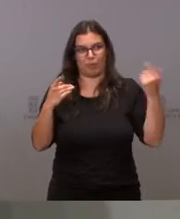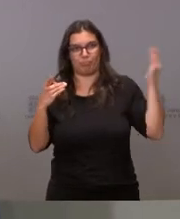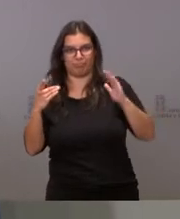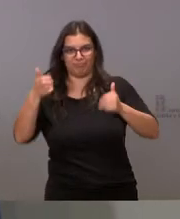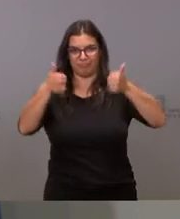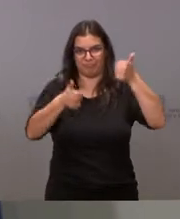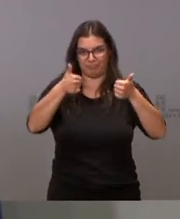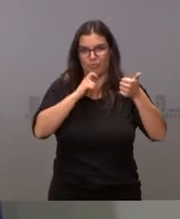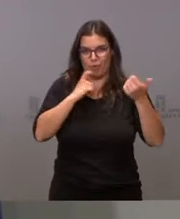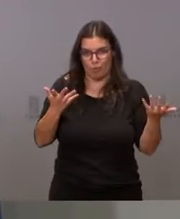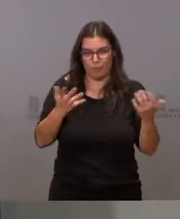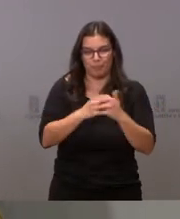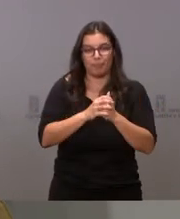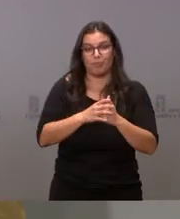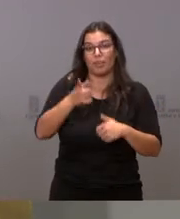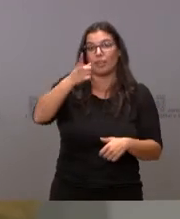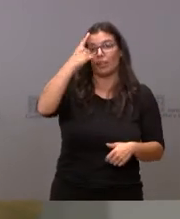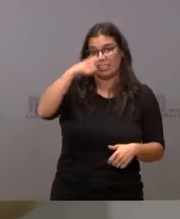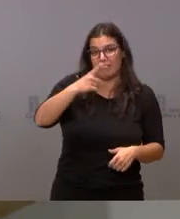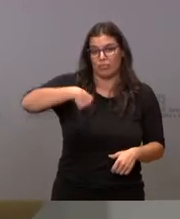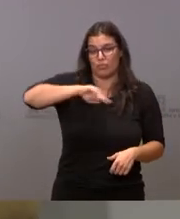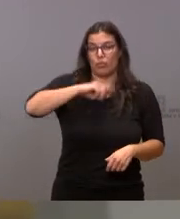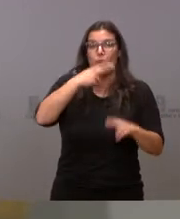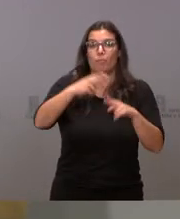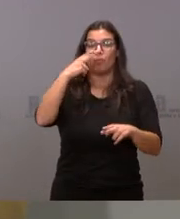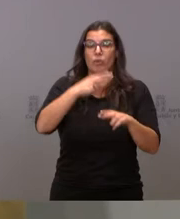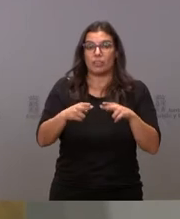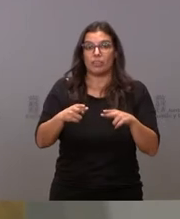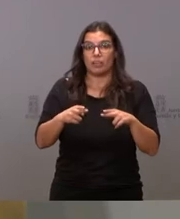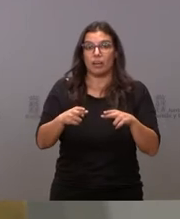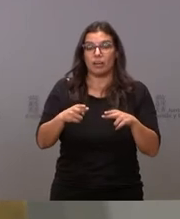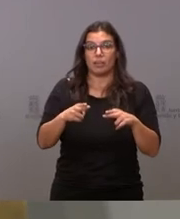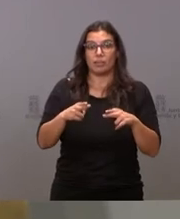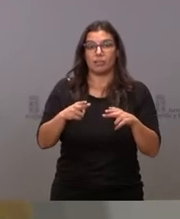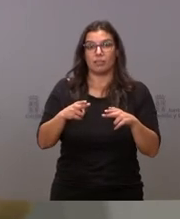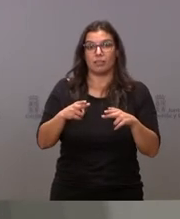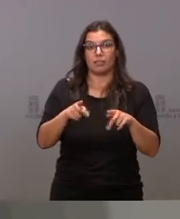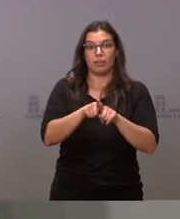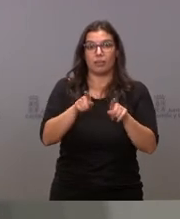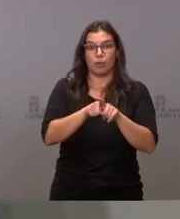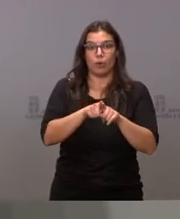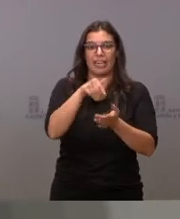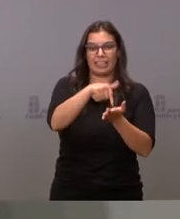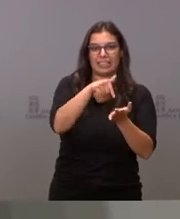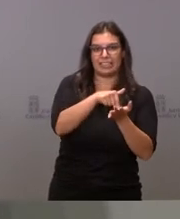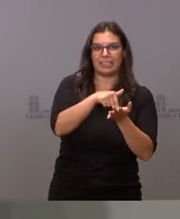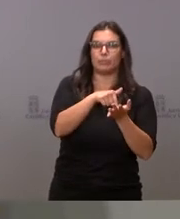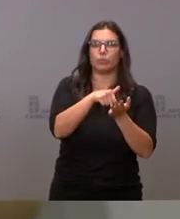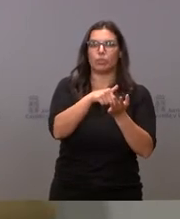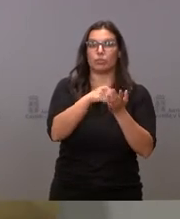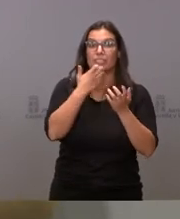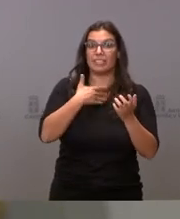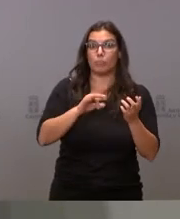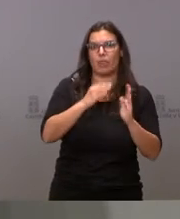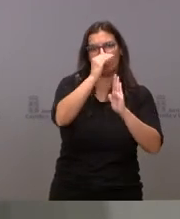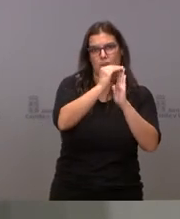Nuestra política, como todos ustedes saben, es la de una política de contención fiscal, bajada fiscal siempre que sea